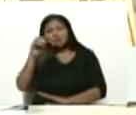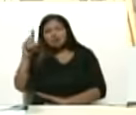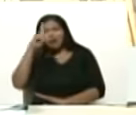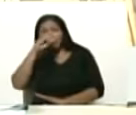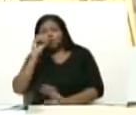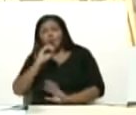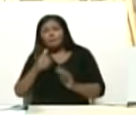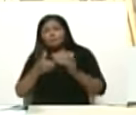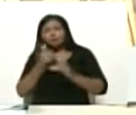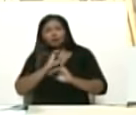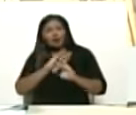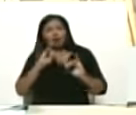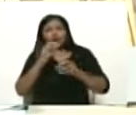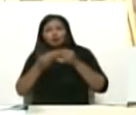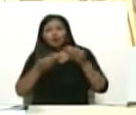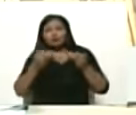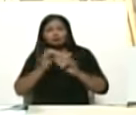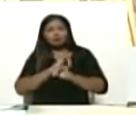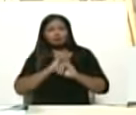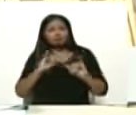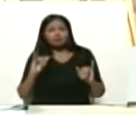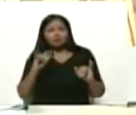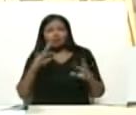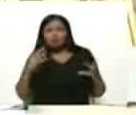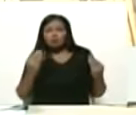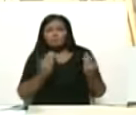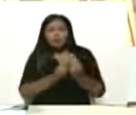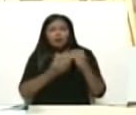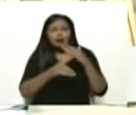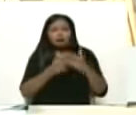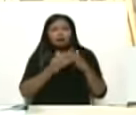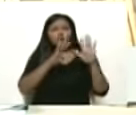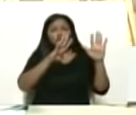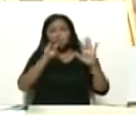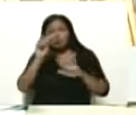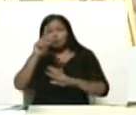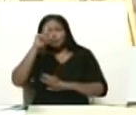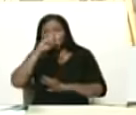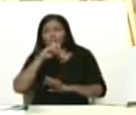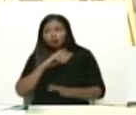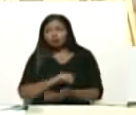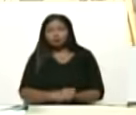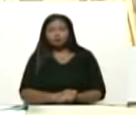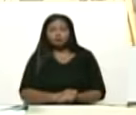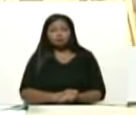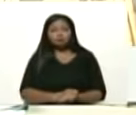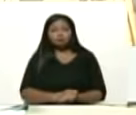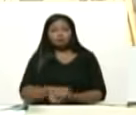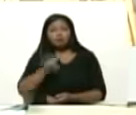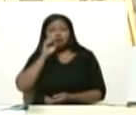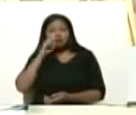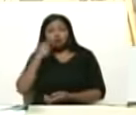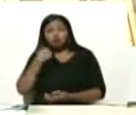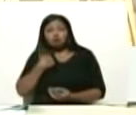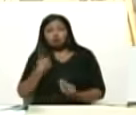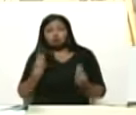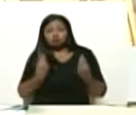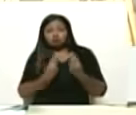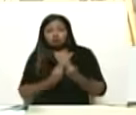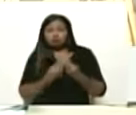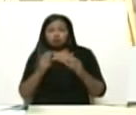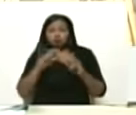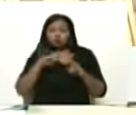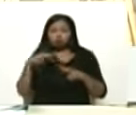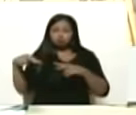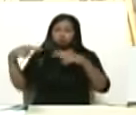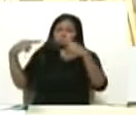yo hice lo que iba a hacer ya los acompaño hasta los noventa años y Evo y yo quedamos así tú